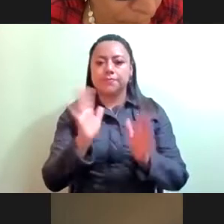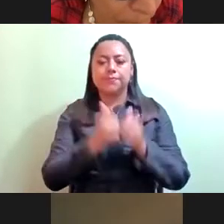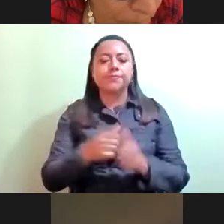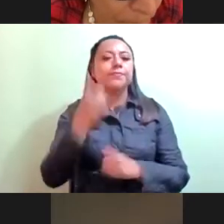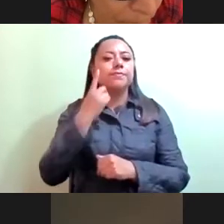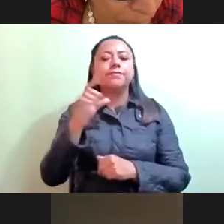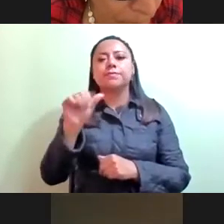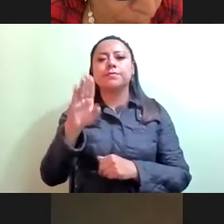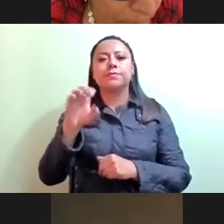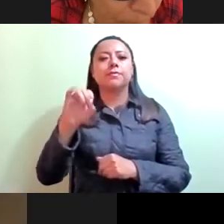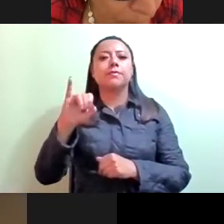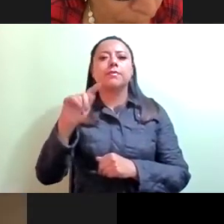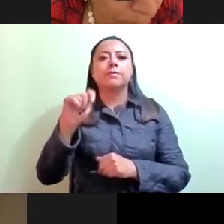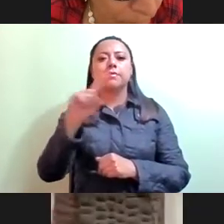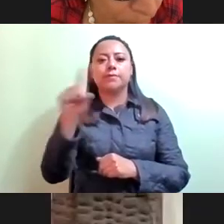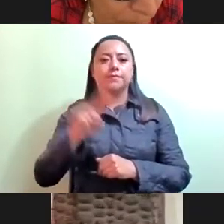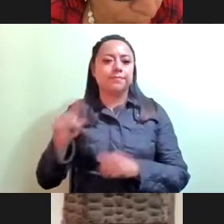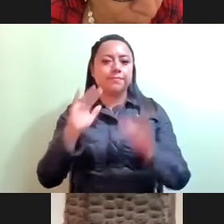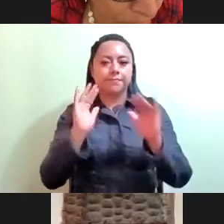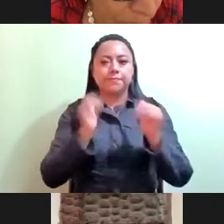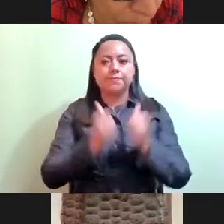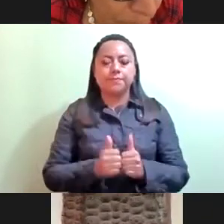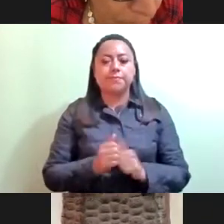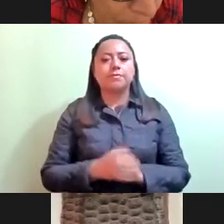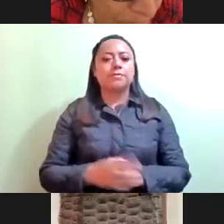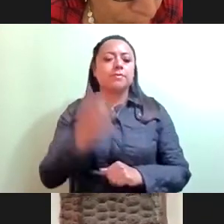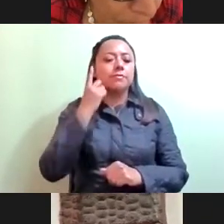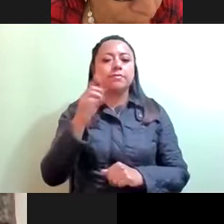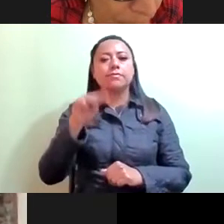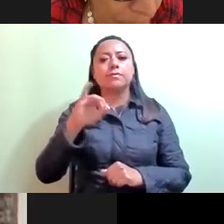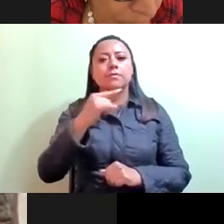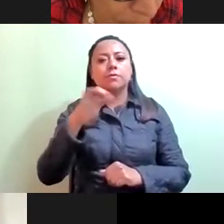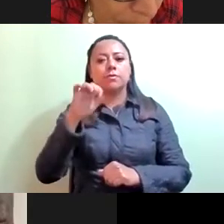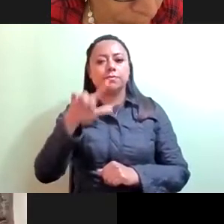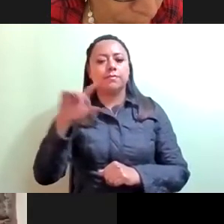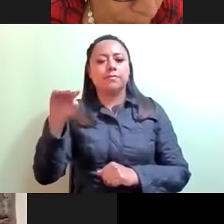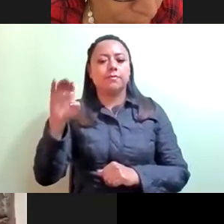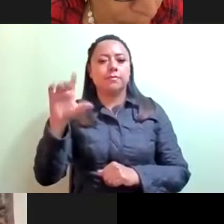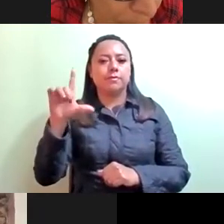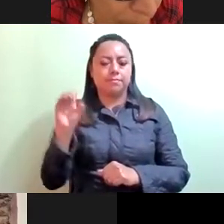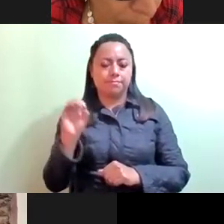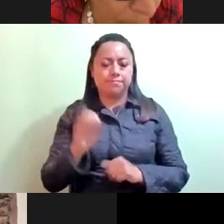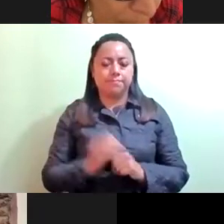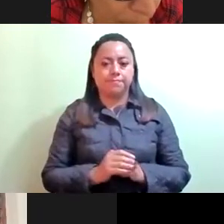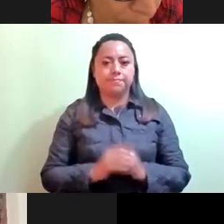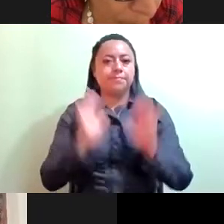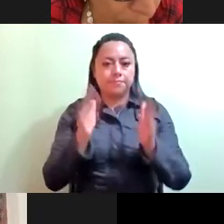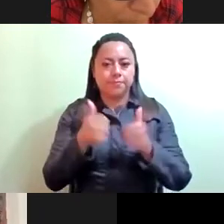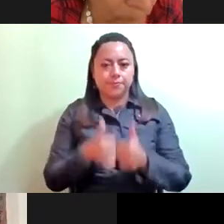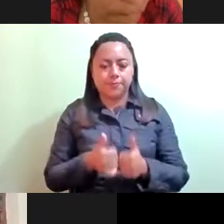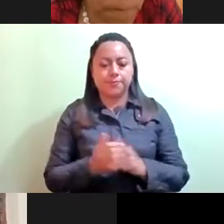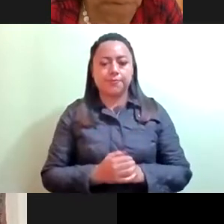Boitis, presente. Diputado Miguel Ángel Álvarez Melo. Miguel Ángel Melo, presente.